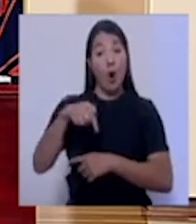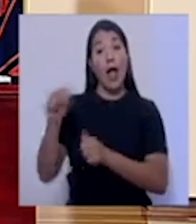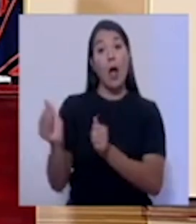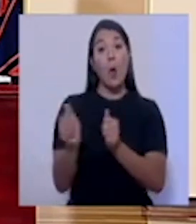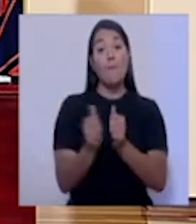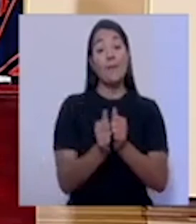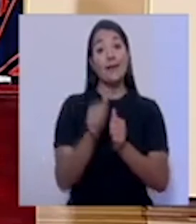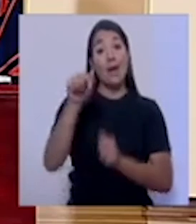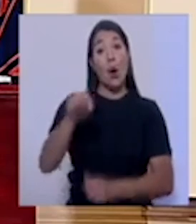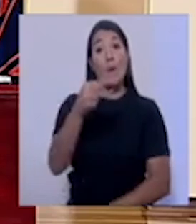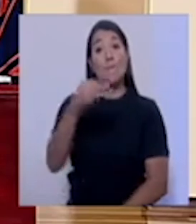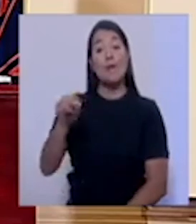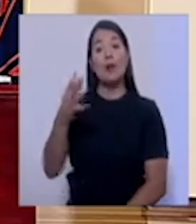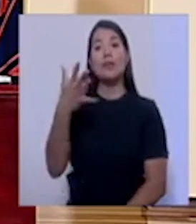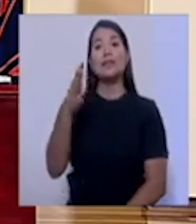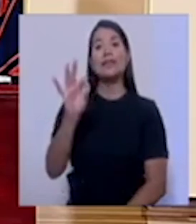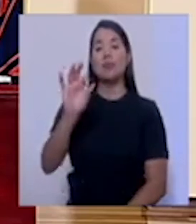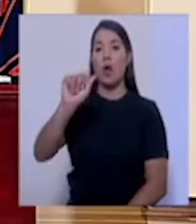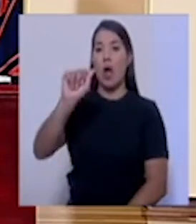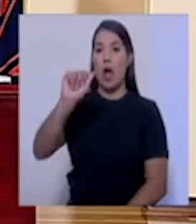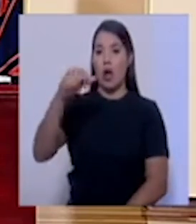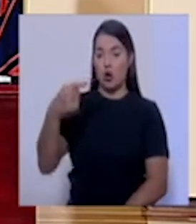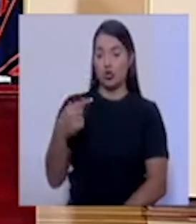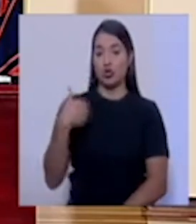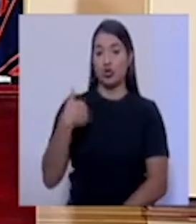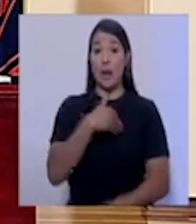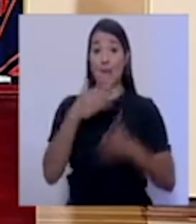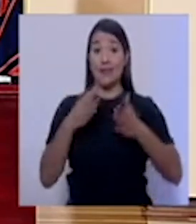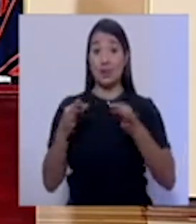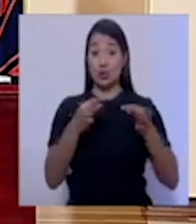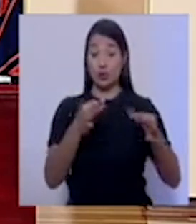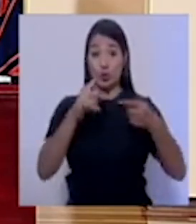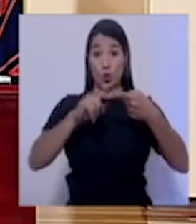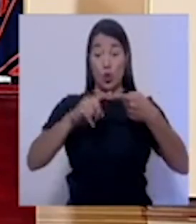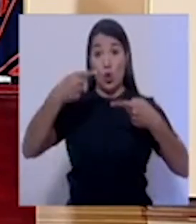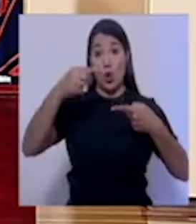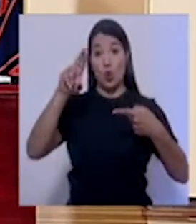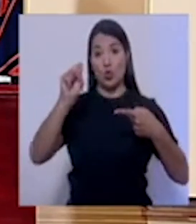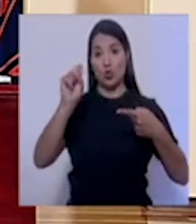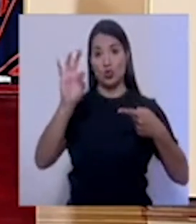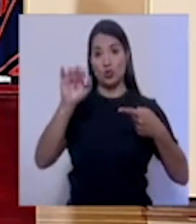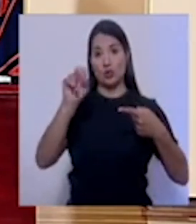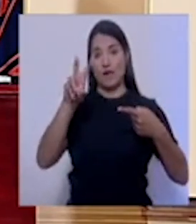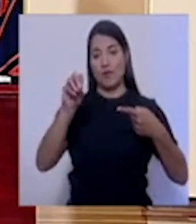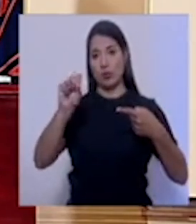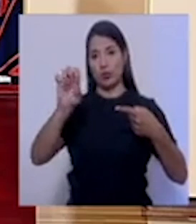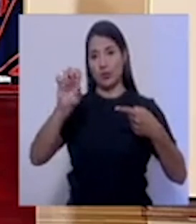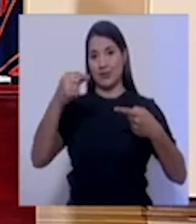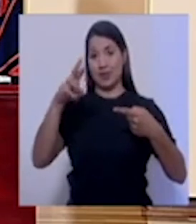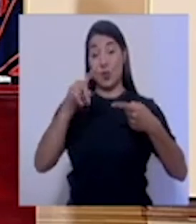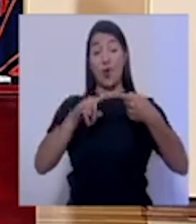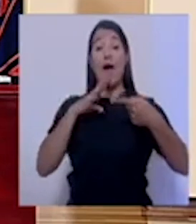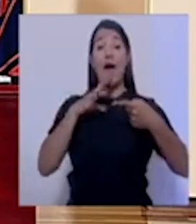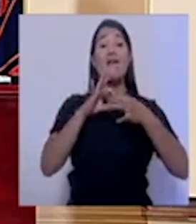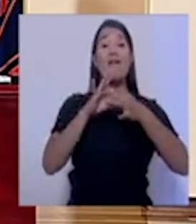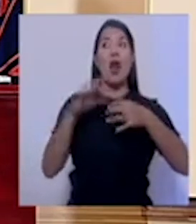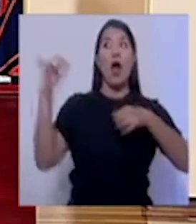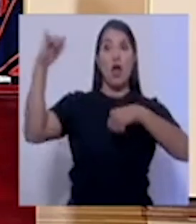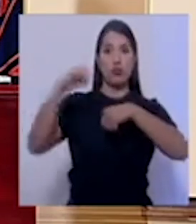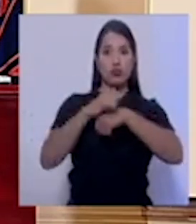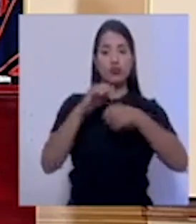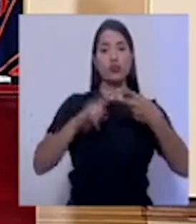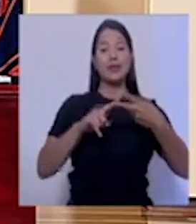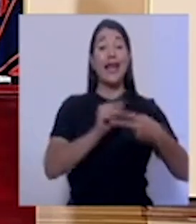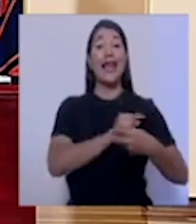19 de agosto, el ministro de Turismo, Gustavo Segura, quien nos hablará de la apertura de vuelos comerciales, el gerente médico de la Caja Costa